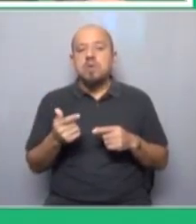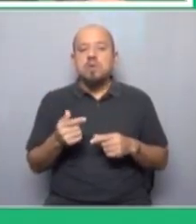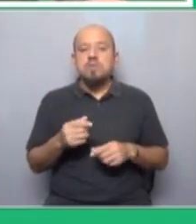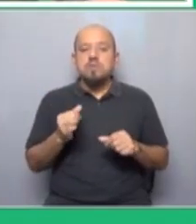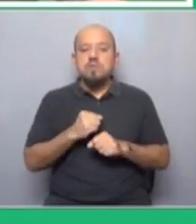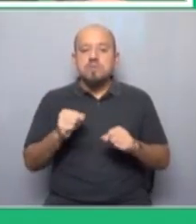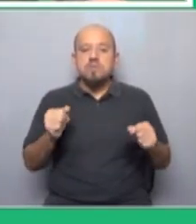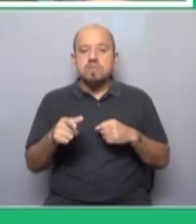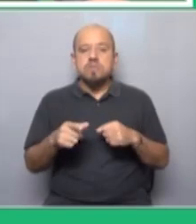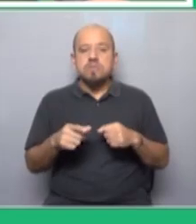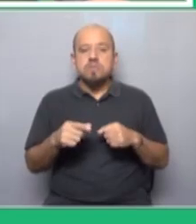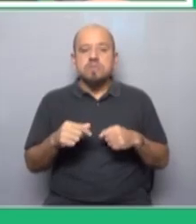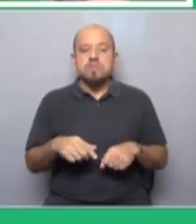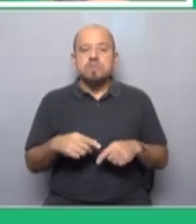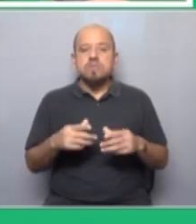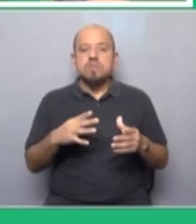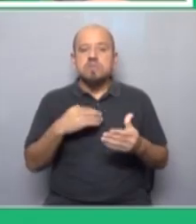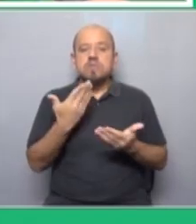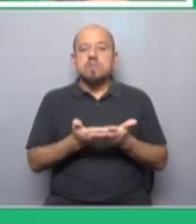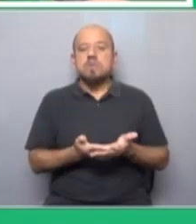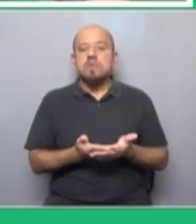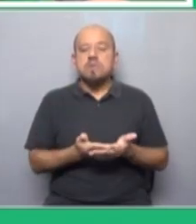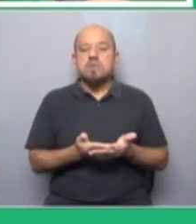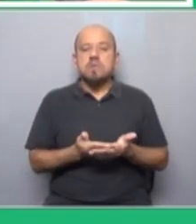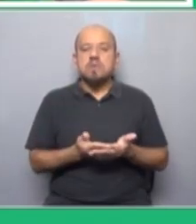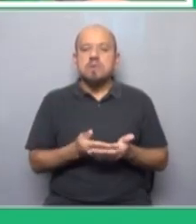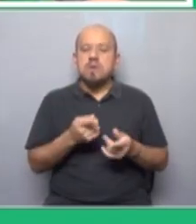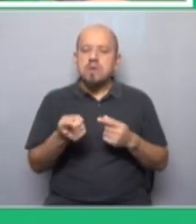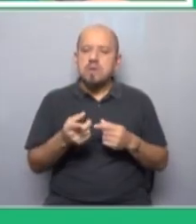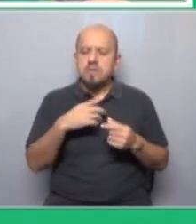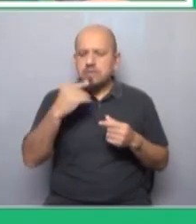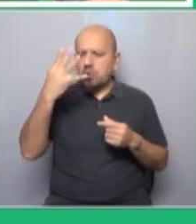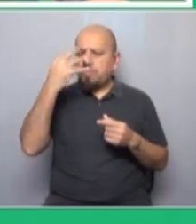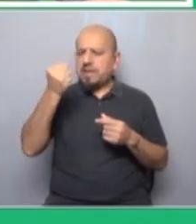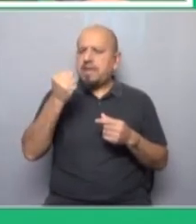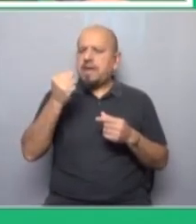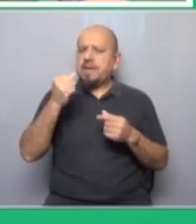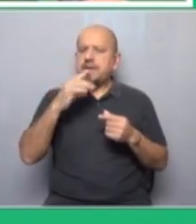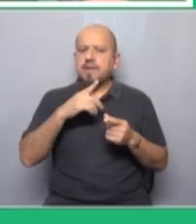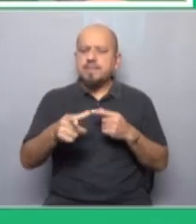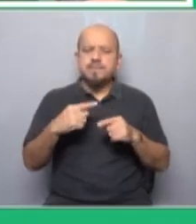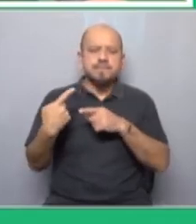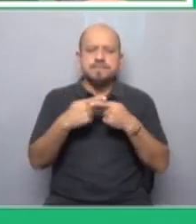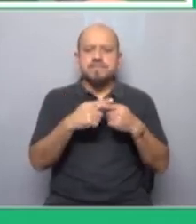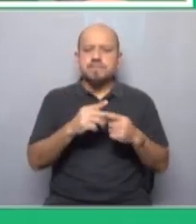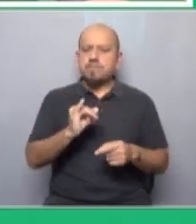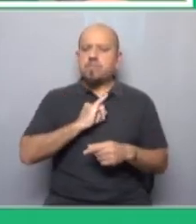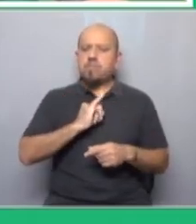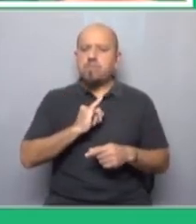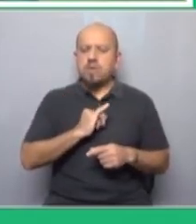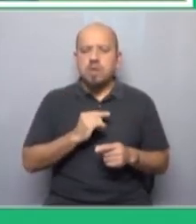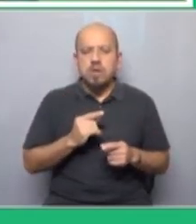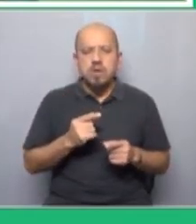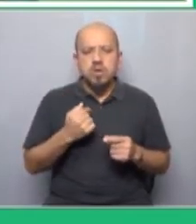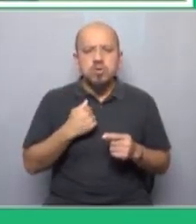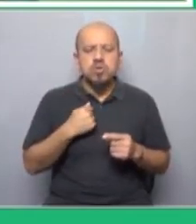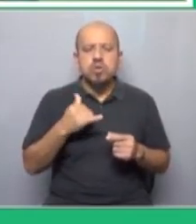puede no tener en cuenta esta disputa que planteaba Maite de entender que hay una discusión sobre la identidad que